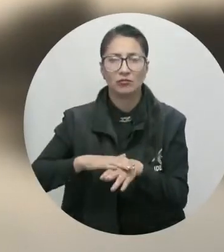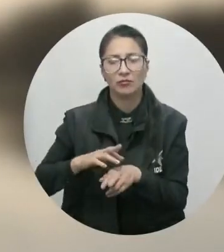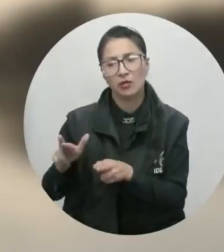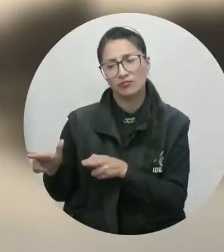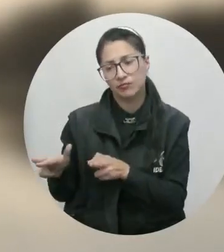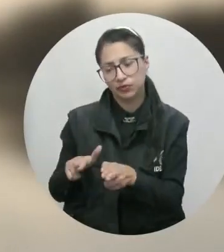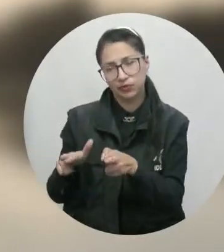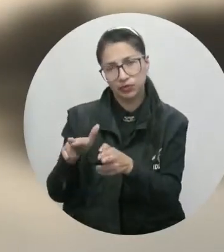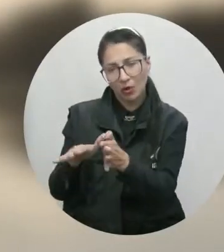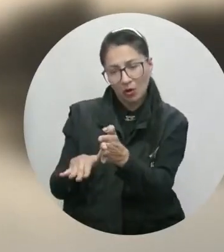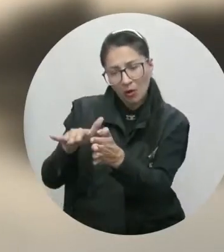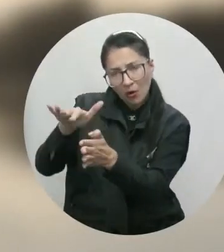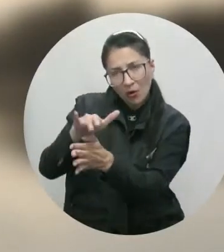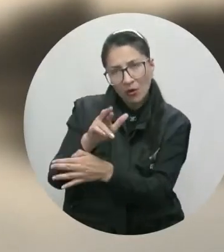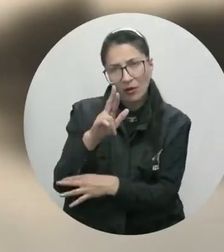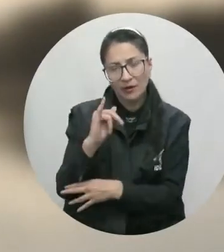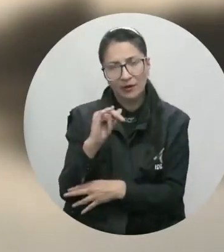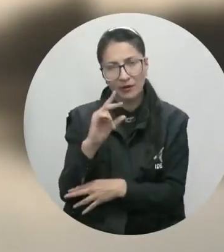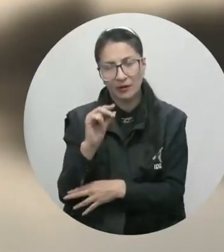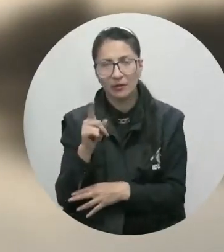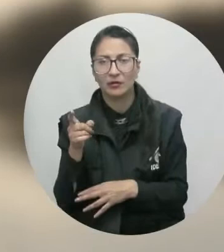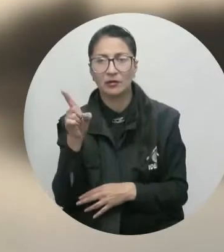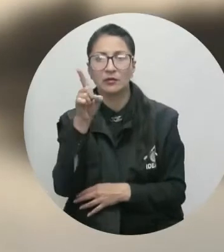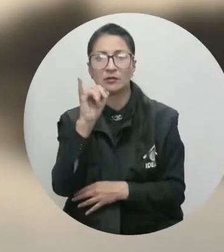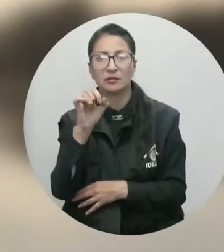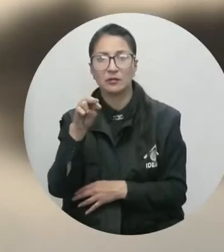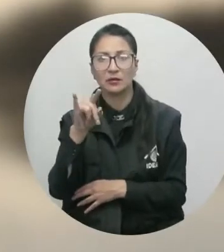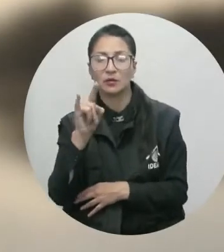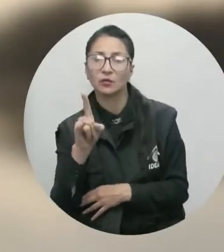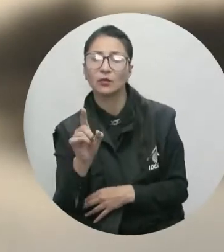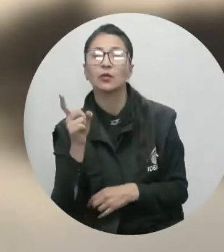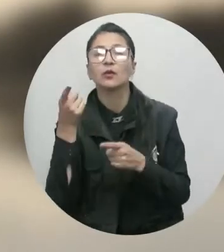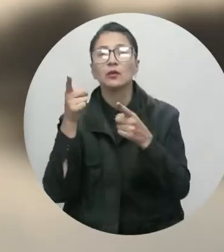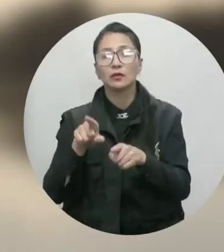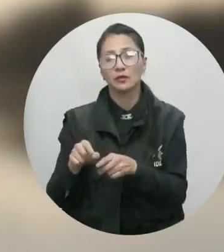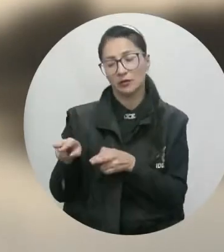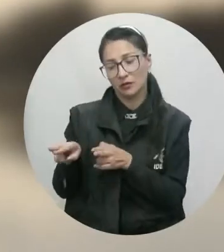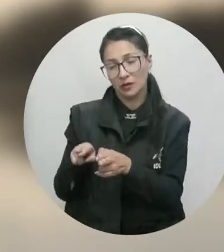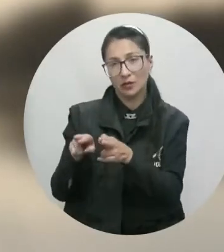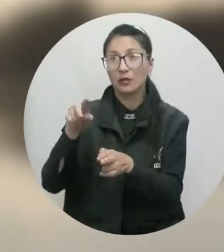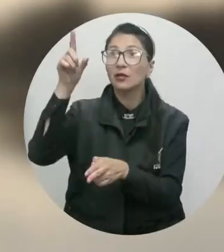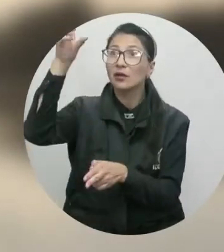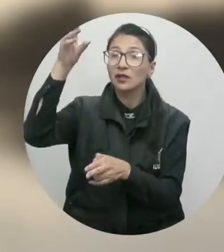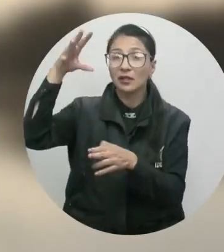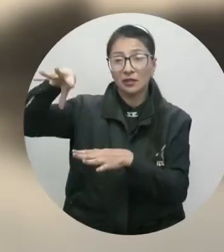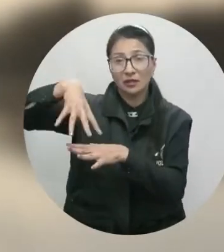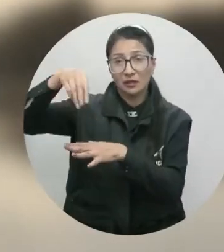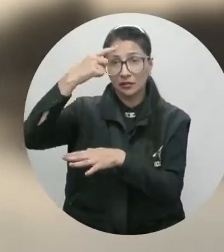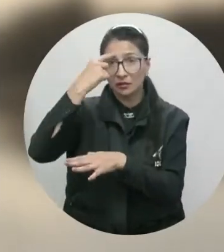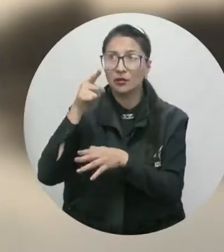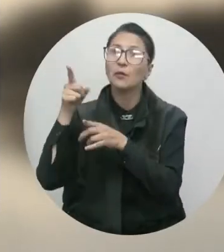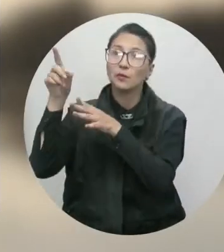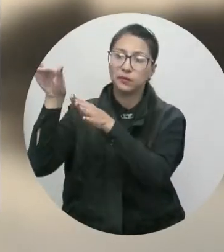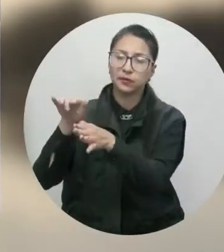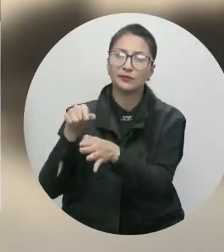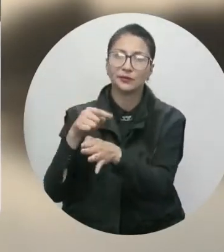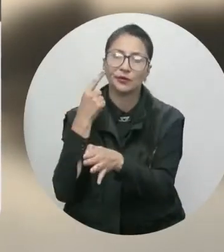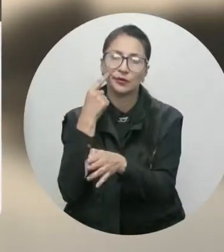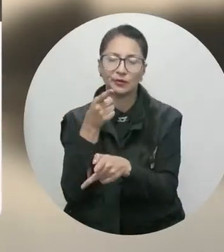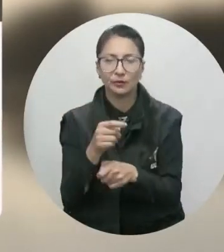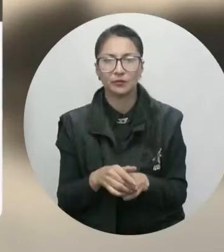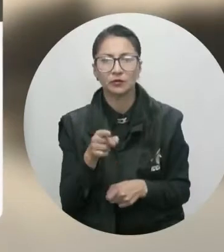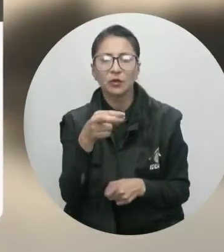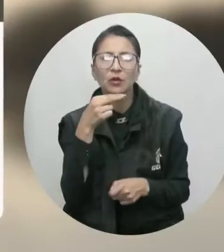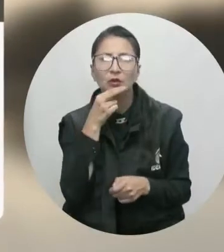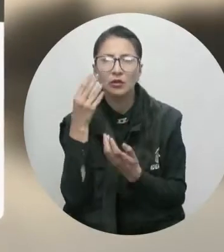en el río Inírida, en el río Sinú en su cuenca baja, en ríos que descienden de la Sierra Nevada de Santa Marta. Alerta roja por alta probabilidad de incendios